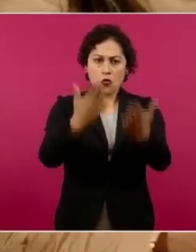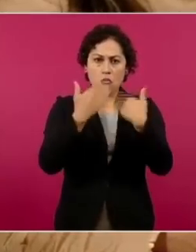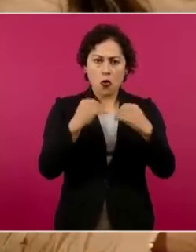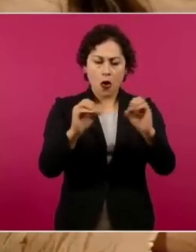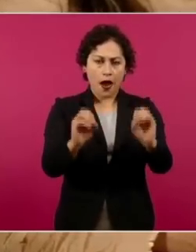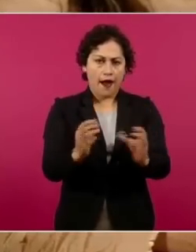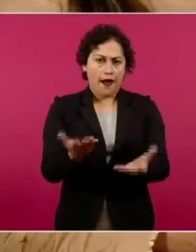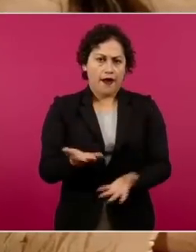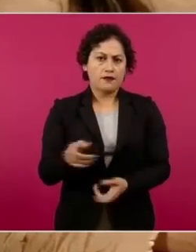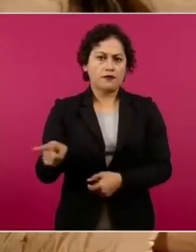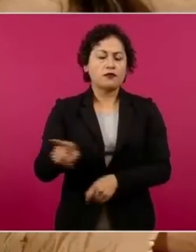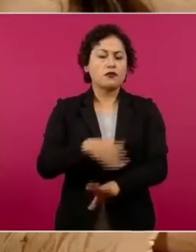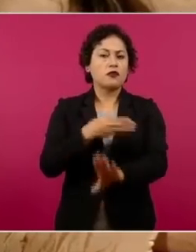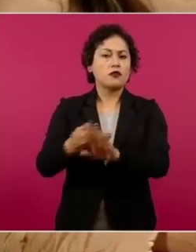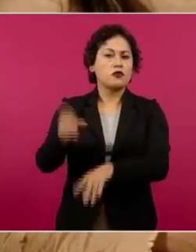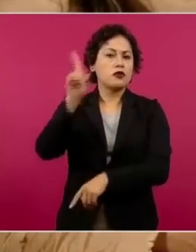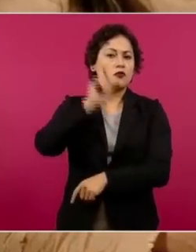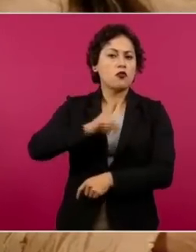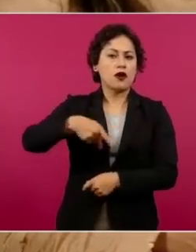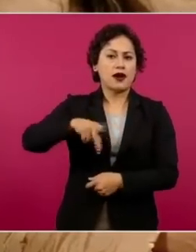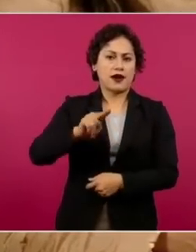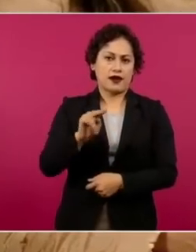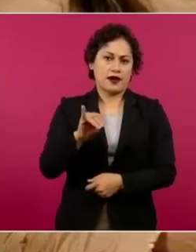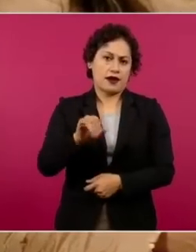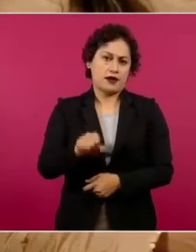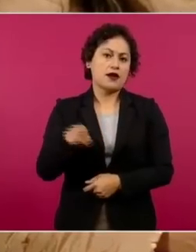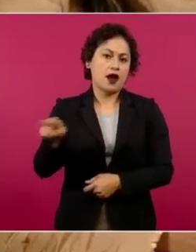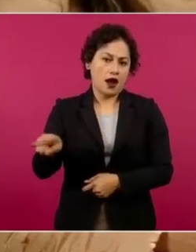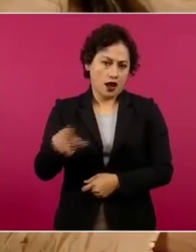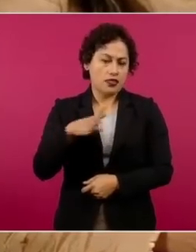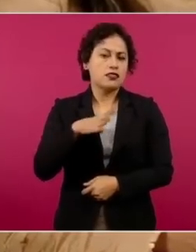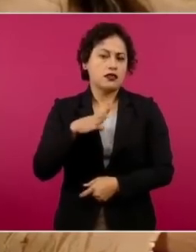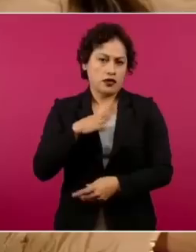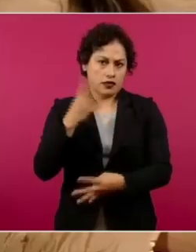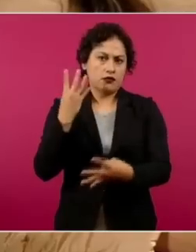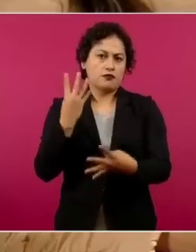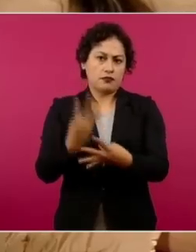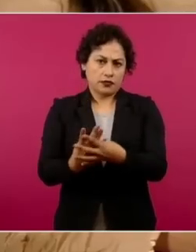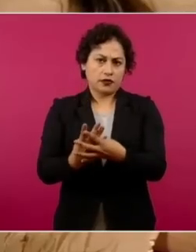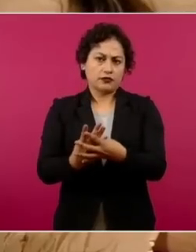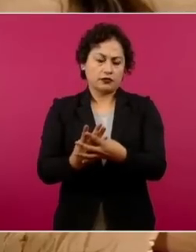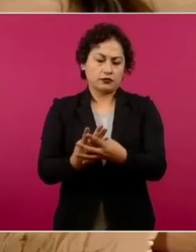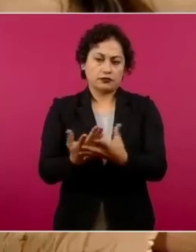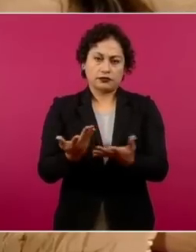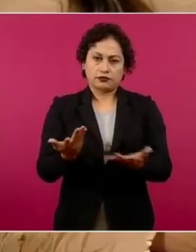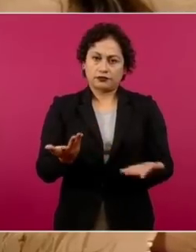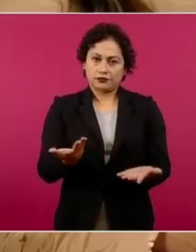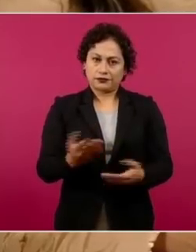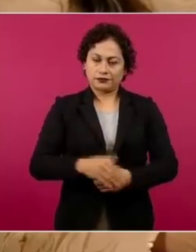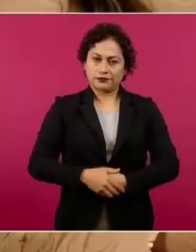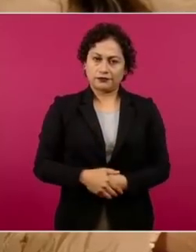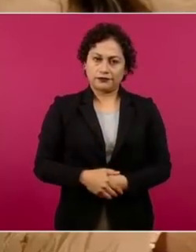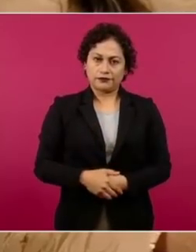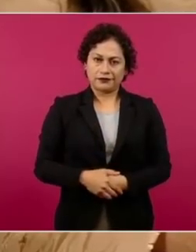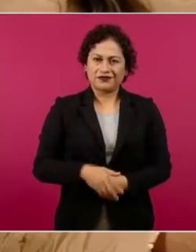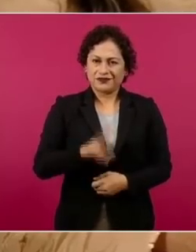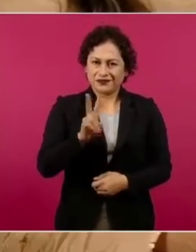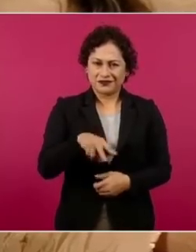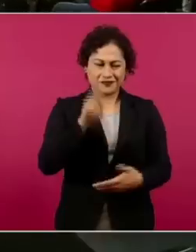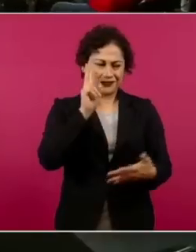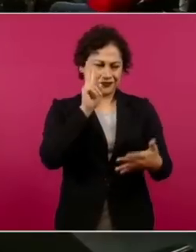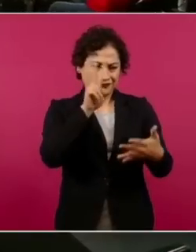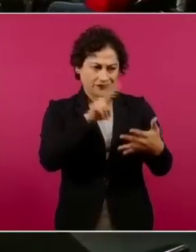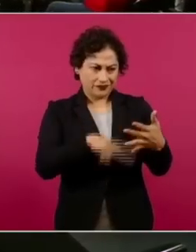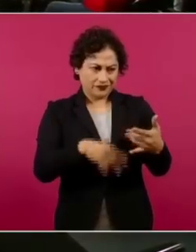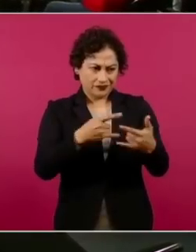Kenia Hernández, hoy actualmente presa y no se entiende además el ensañamiento que hay